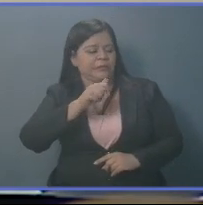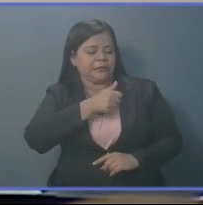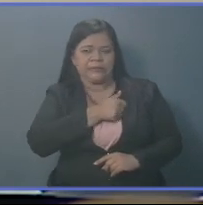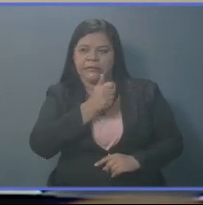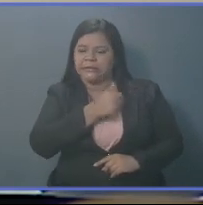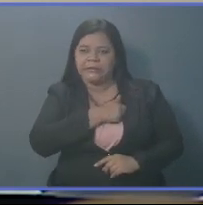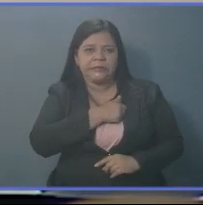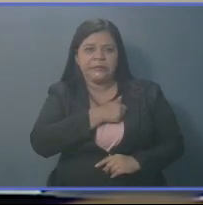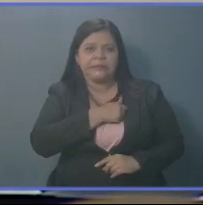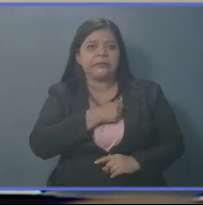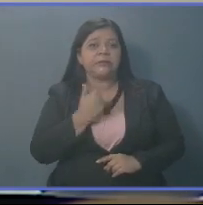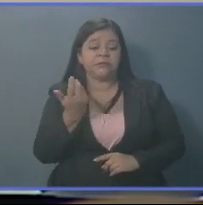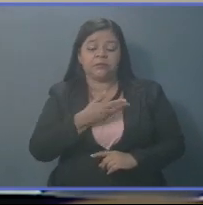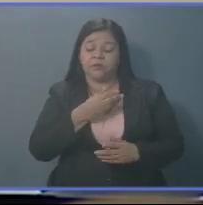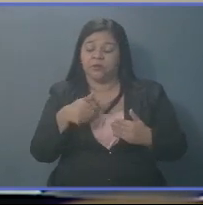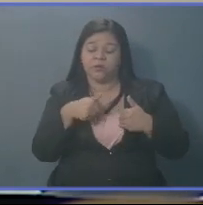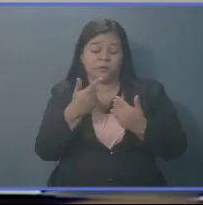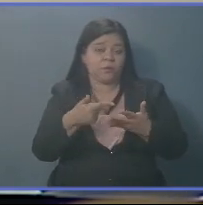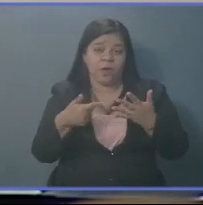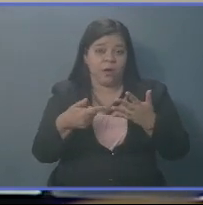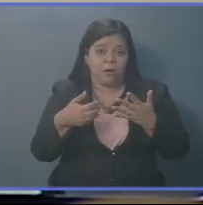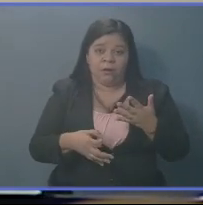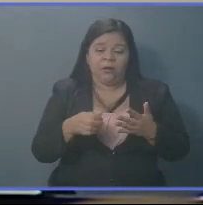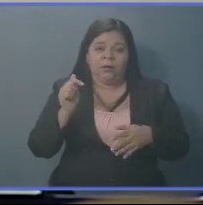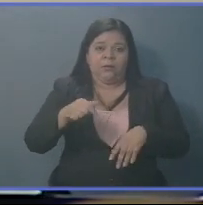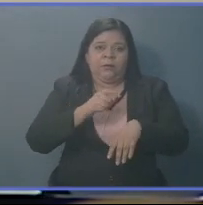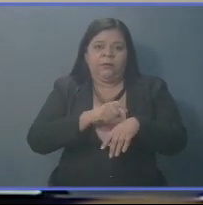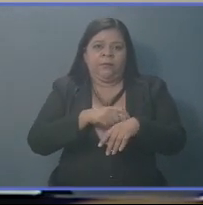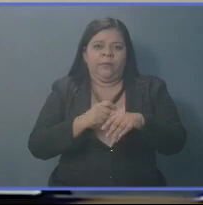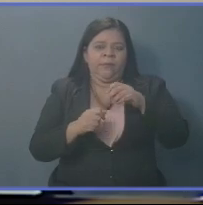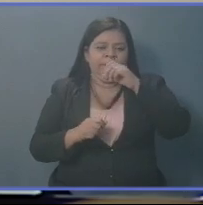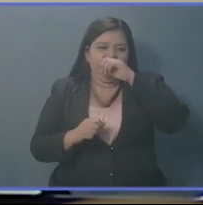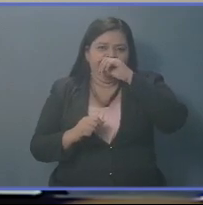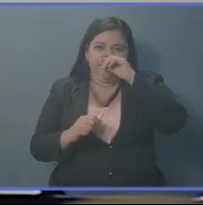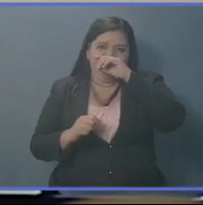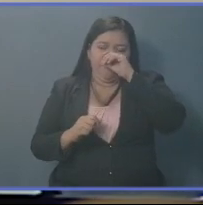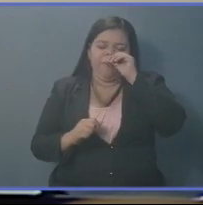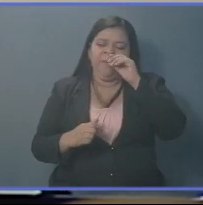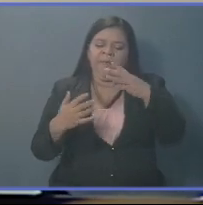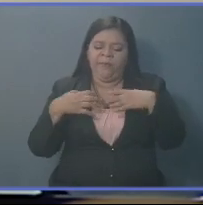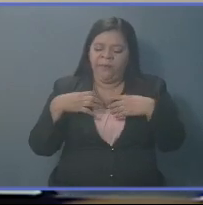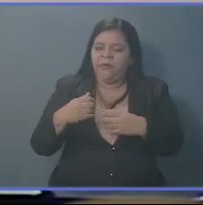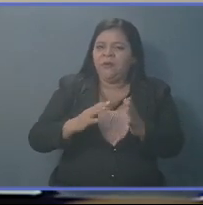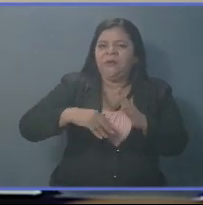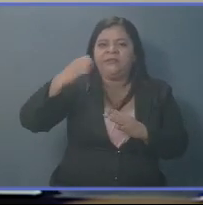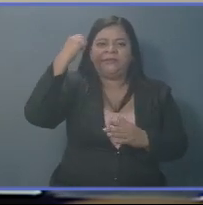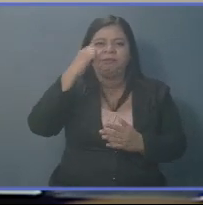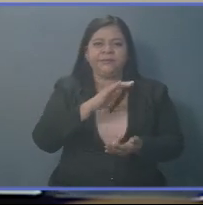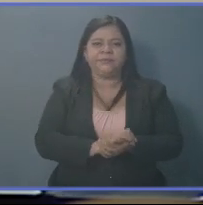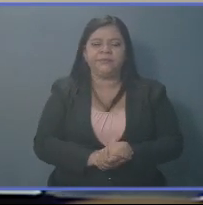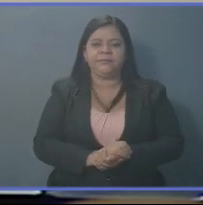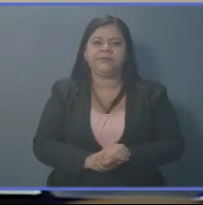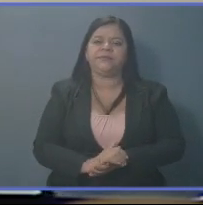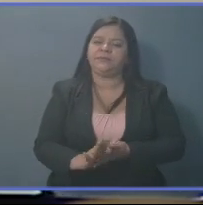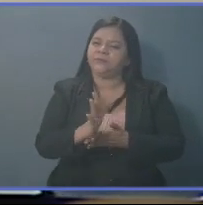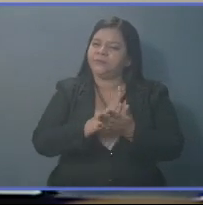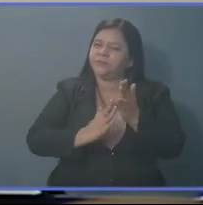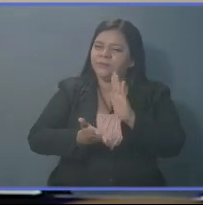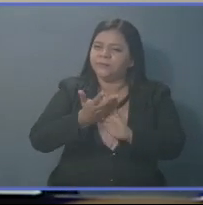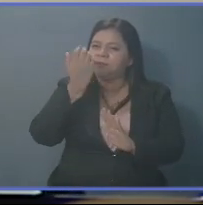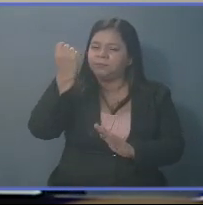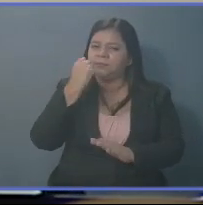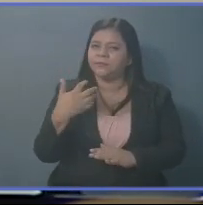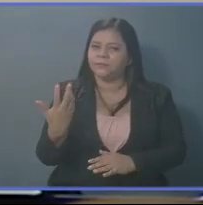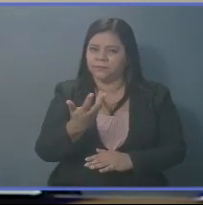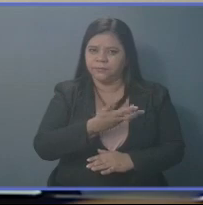los dejamos sin una ley de esta naturaleza. La vida es muy importante, es lo más valioso que Dios nos ha